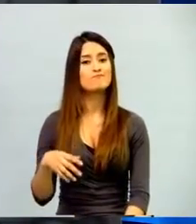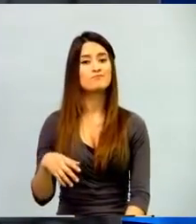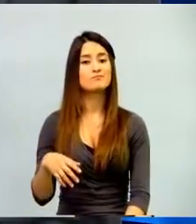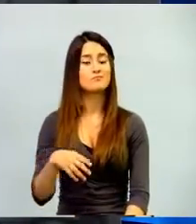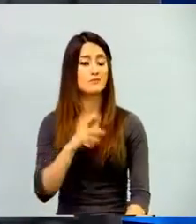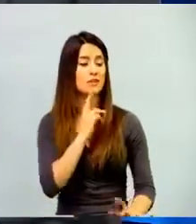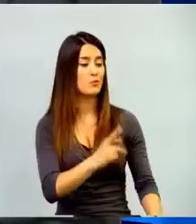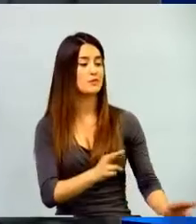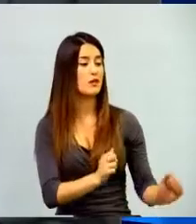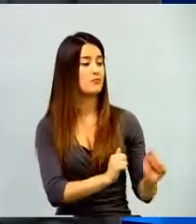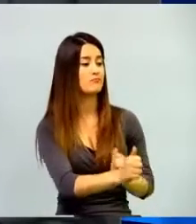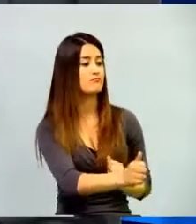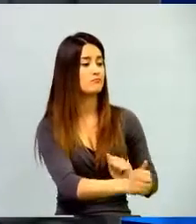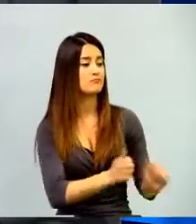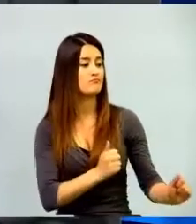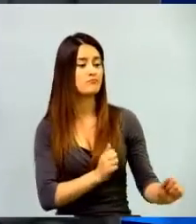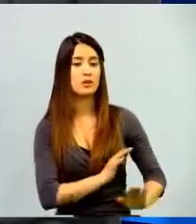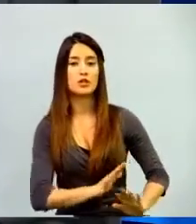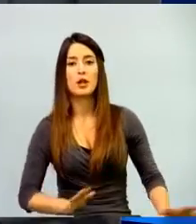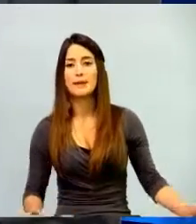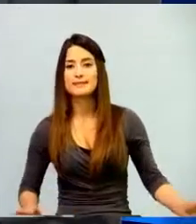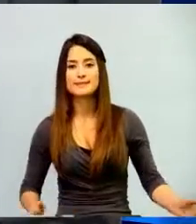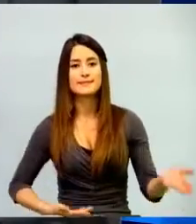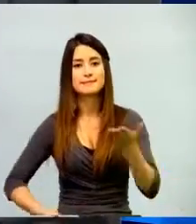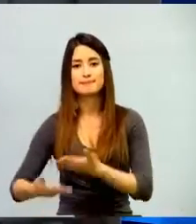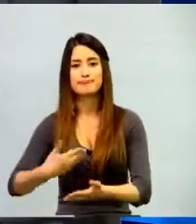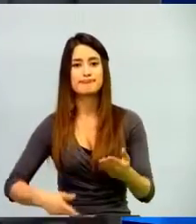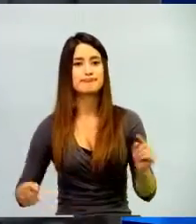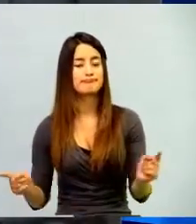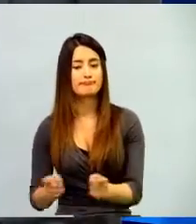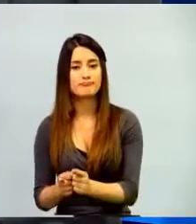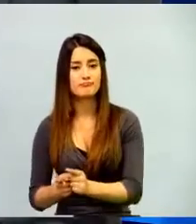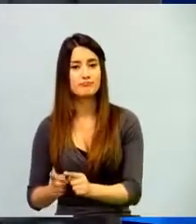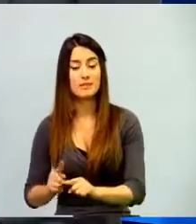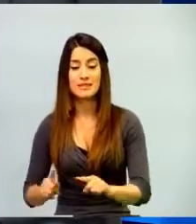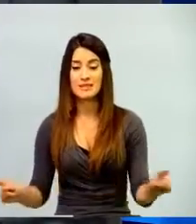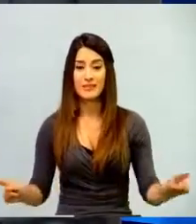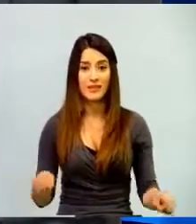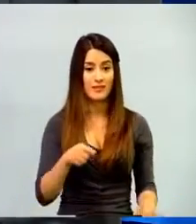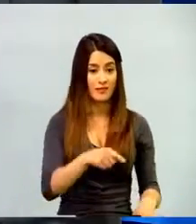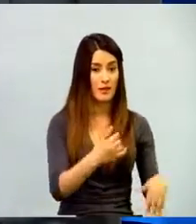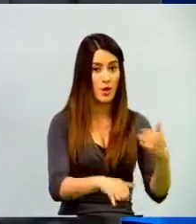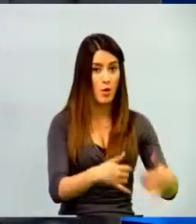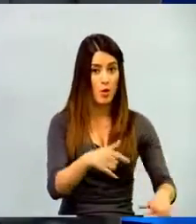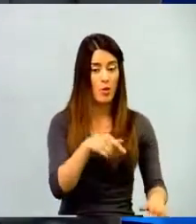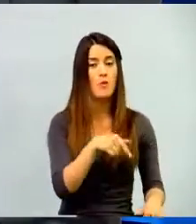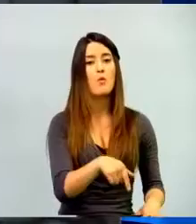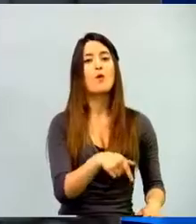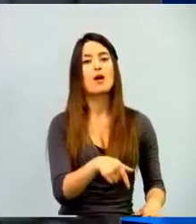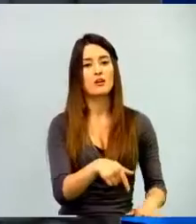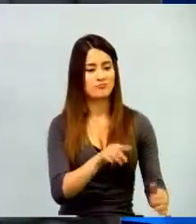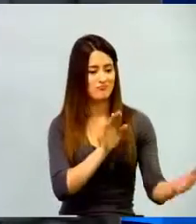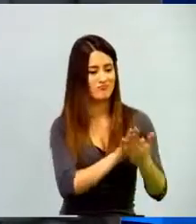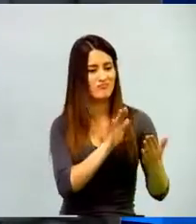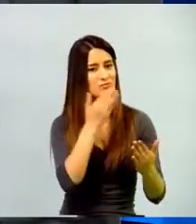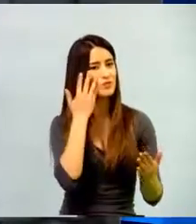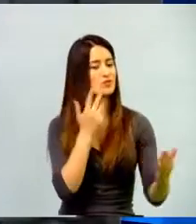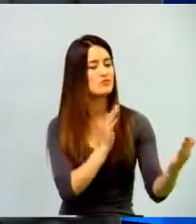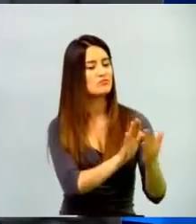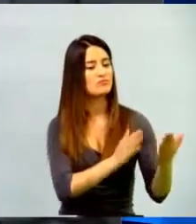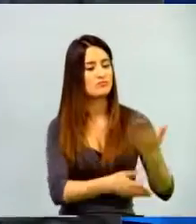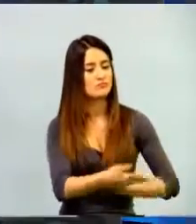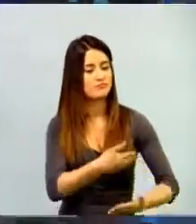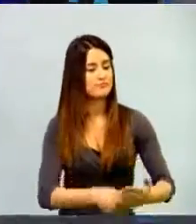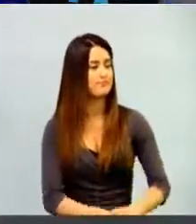cumplió, pasa o no pasa. Digamos, acá ya la retroalimentación es casi que en tiempo real y genera más concentración. Estoy de acuerdo